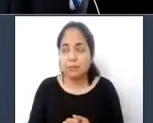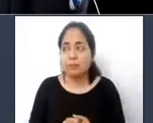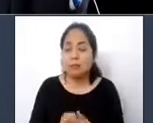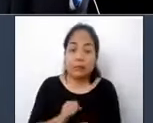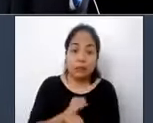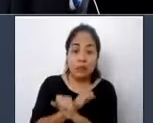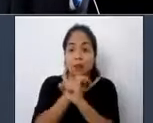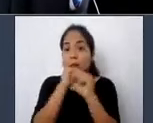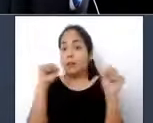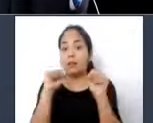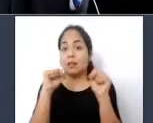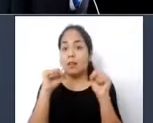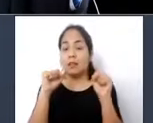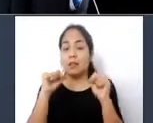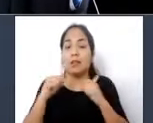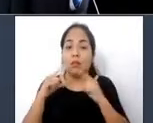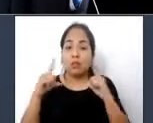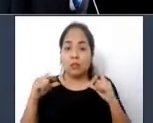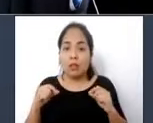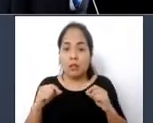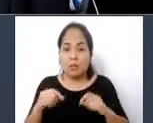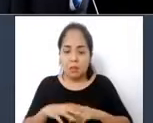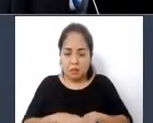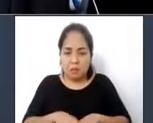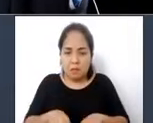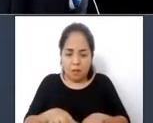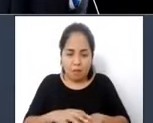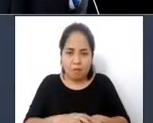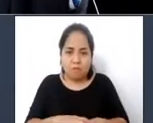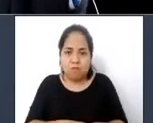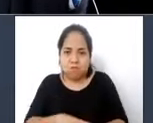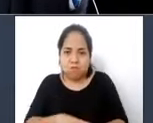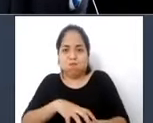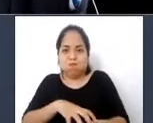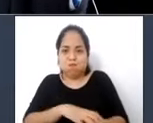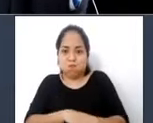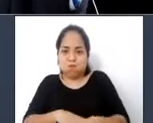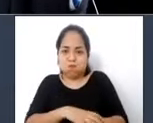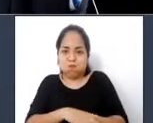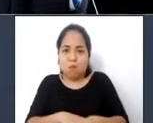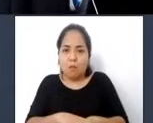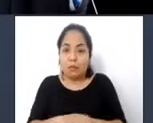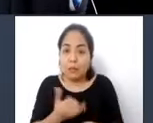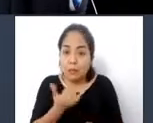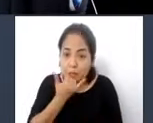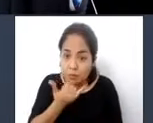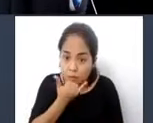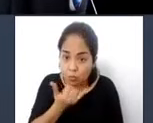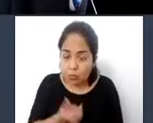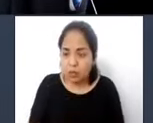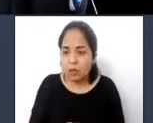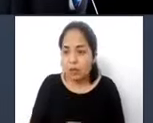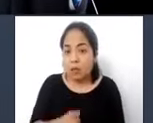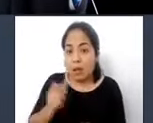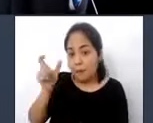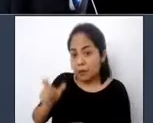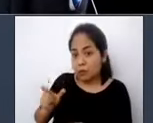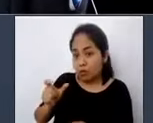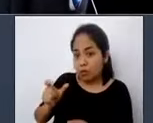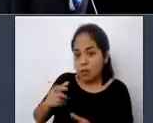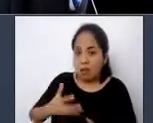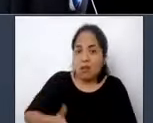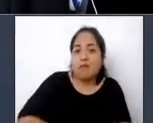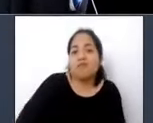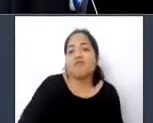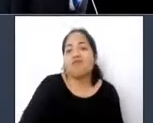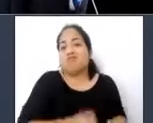tenía el pie hinchado que parecía un tamal. ¿Qué pasa? Que en la bajada las personas me habían roto